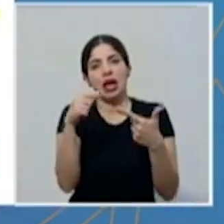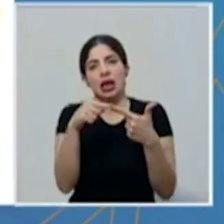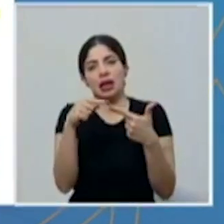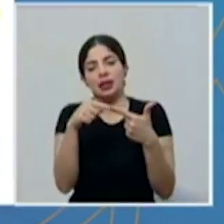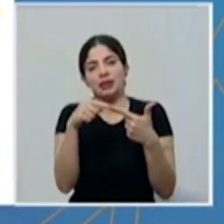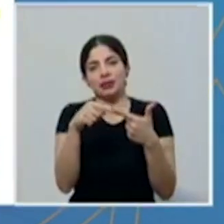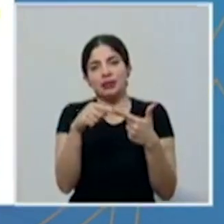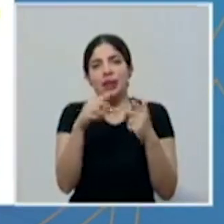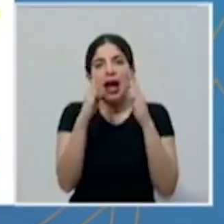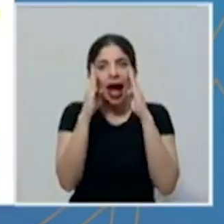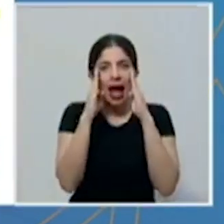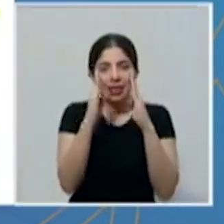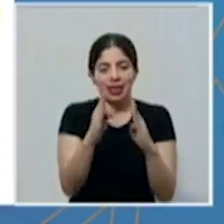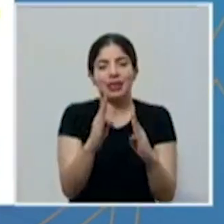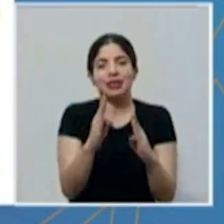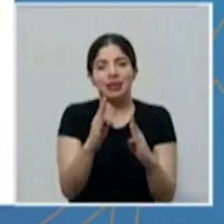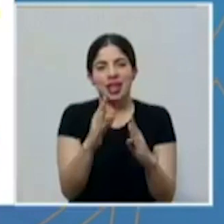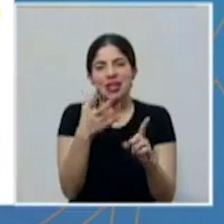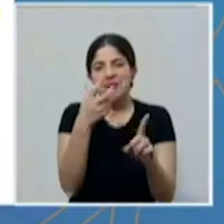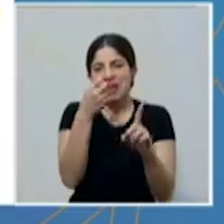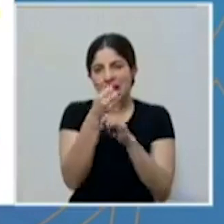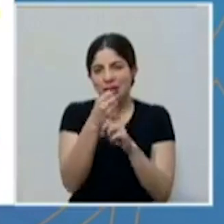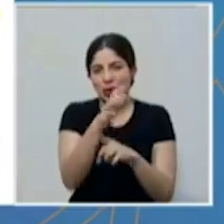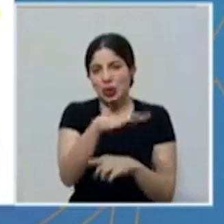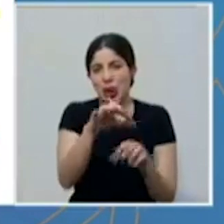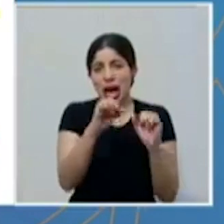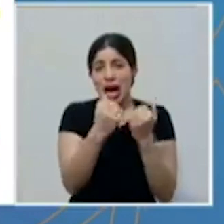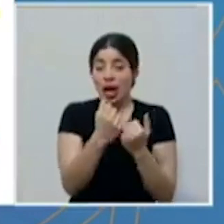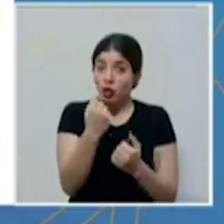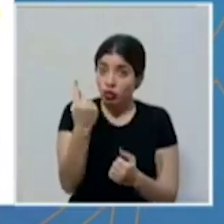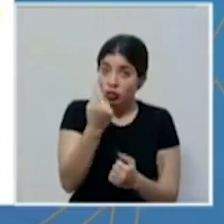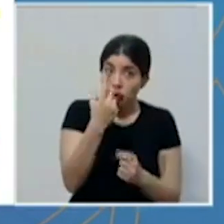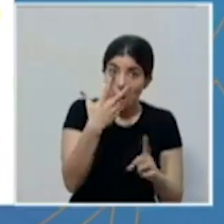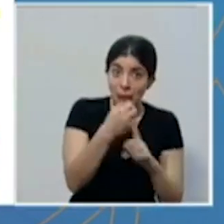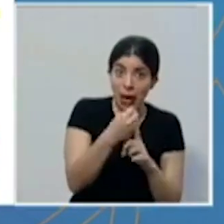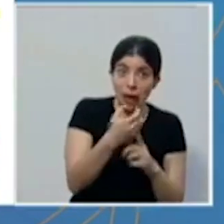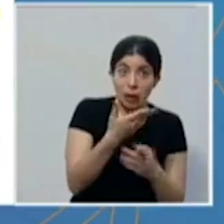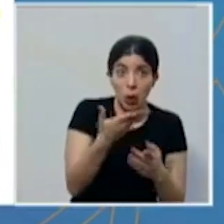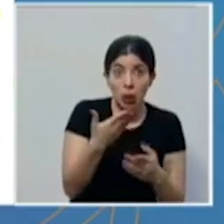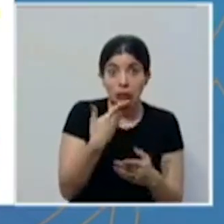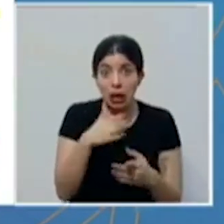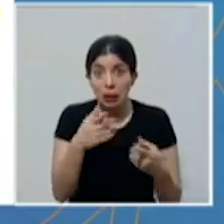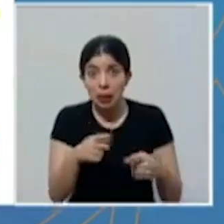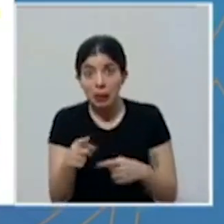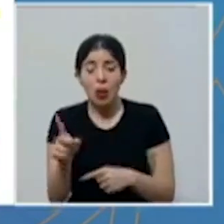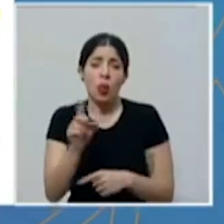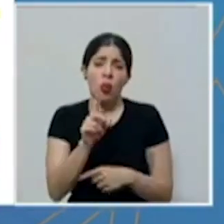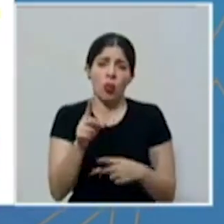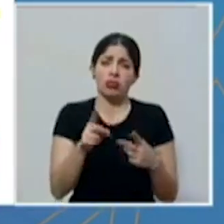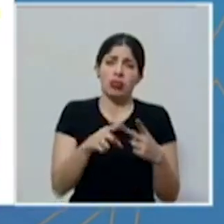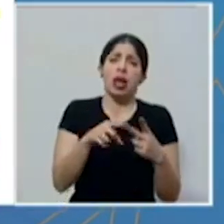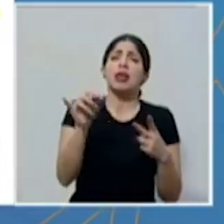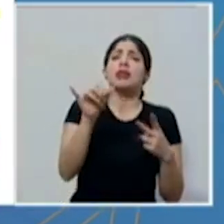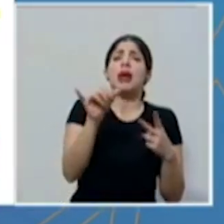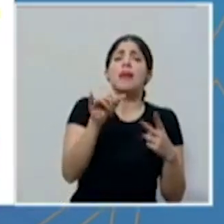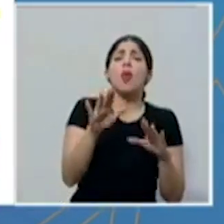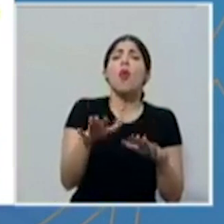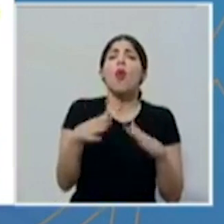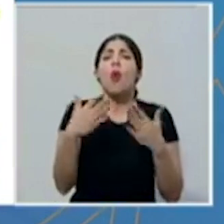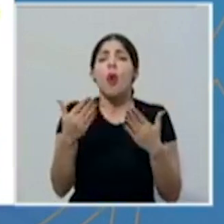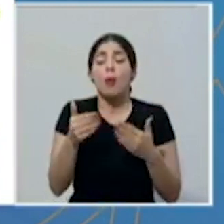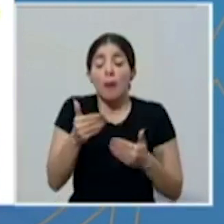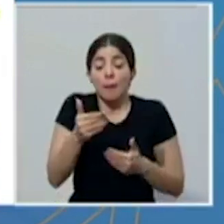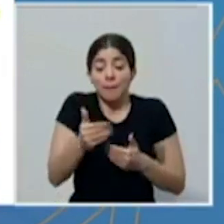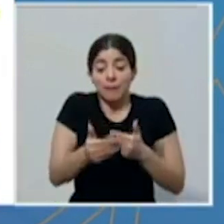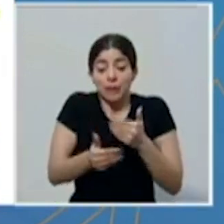atender las afectaciones en ese sector. Pero no solo son las afectaciones, en realidad, además, cómo salir de este